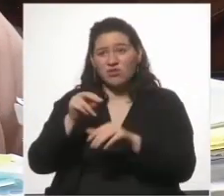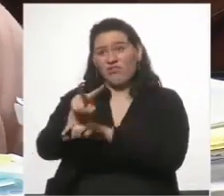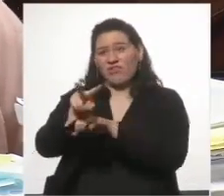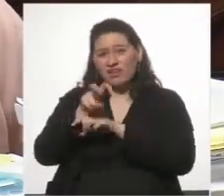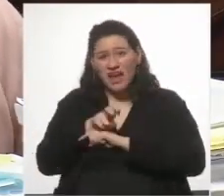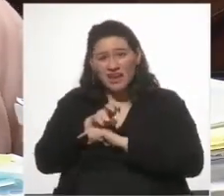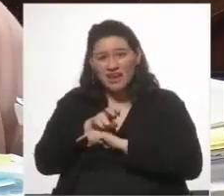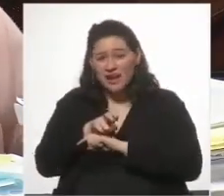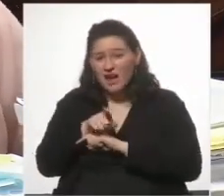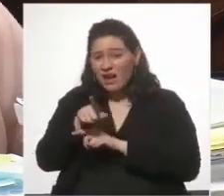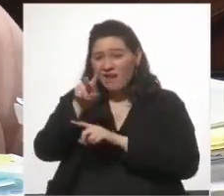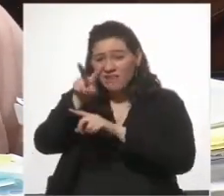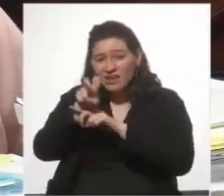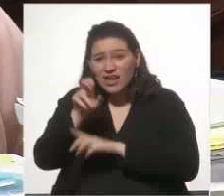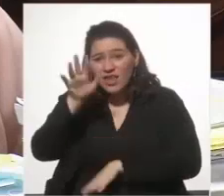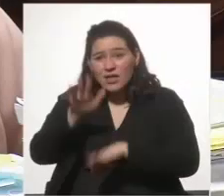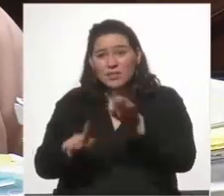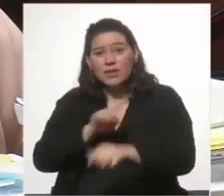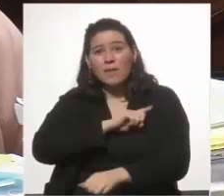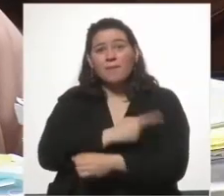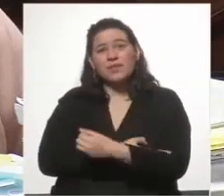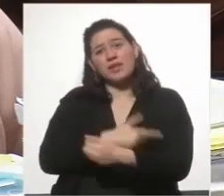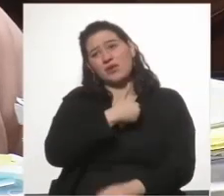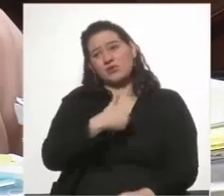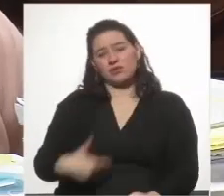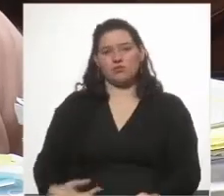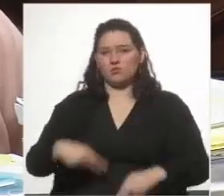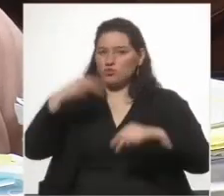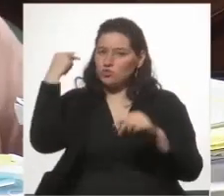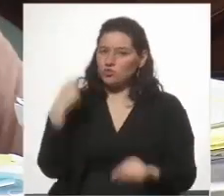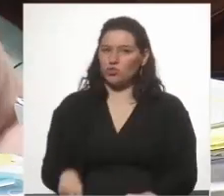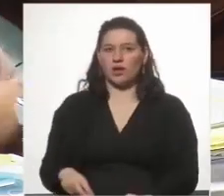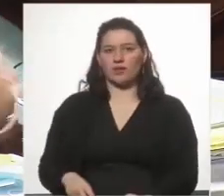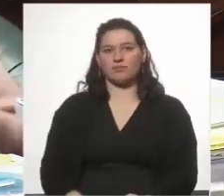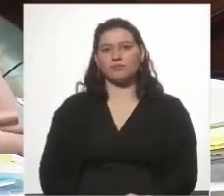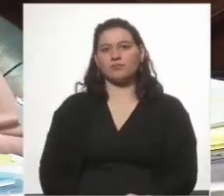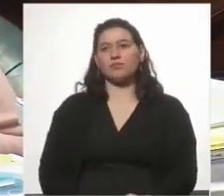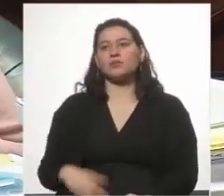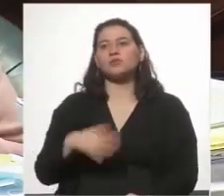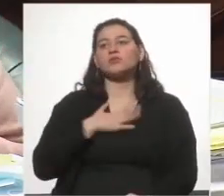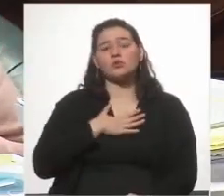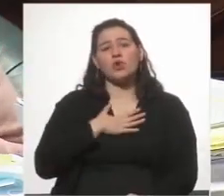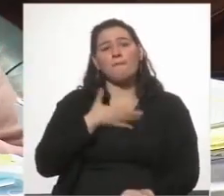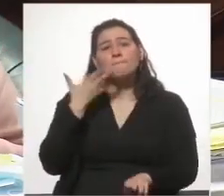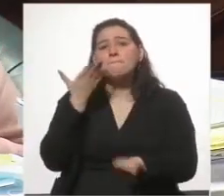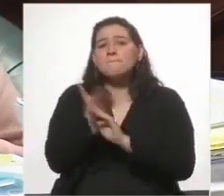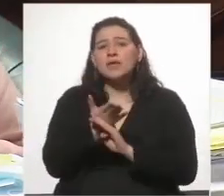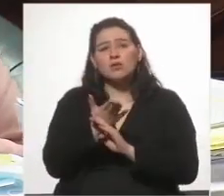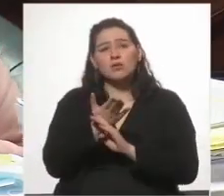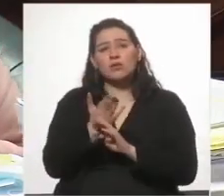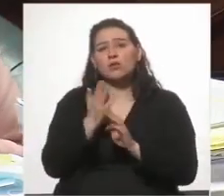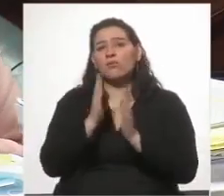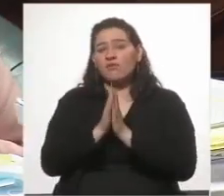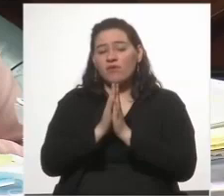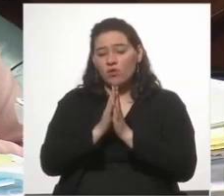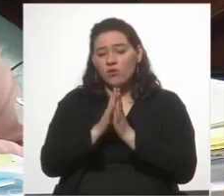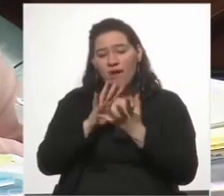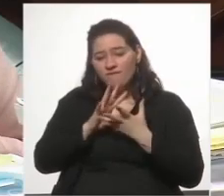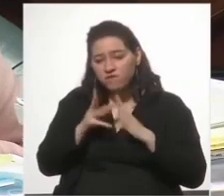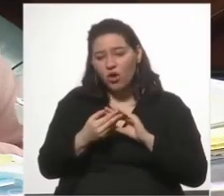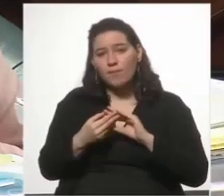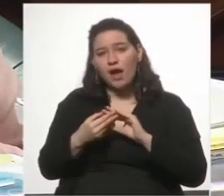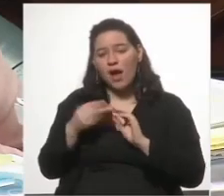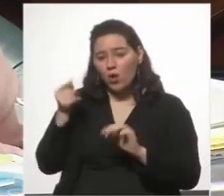que depende del Poder Ejecutivo, de ninguna manera. Ahora, yo lo que estoy pidiendo es un régimen acusatorio